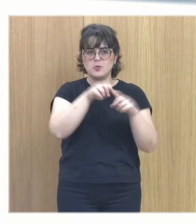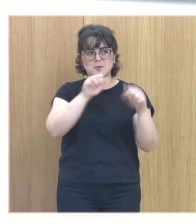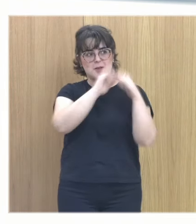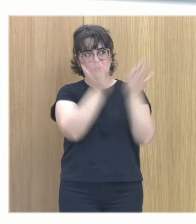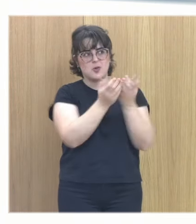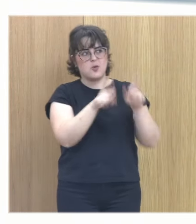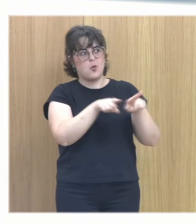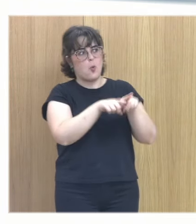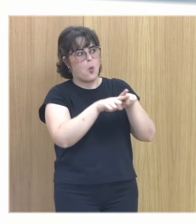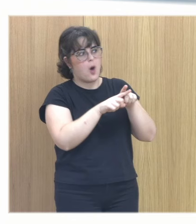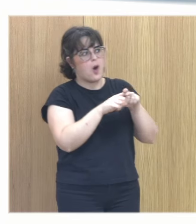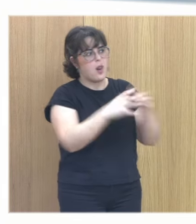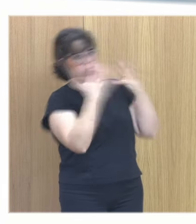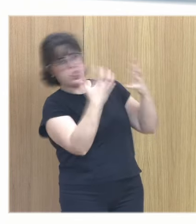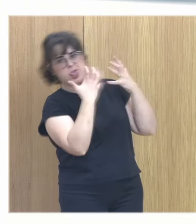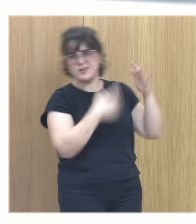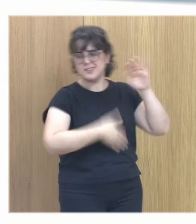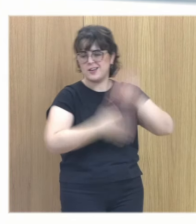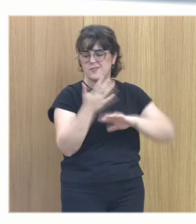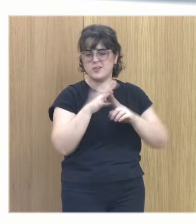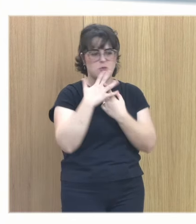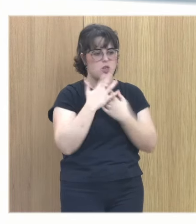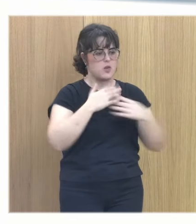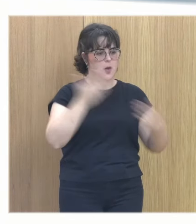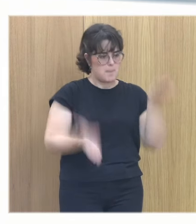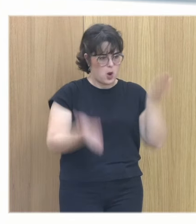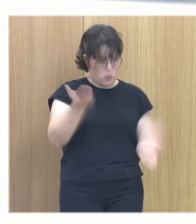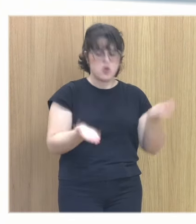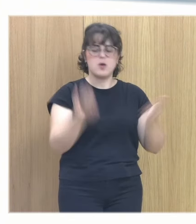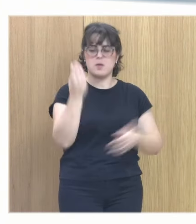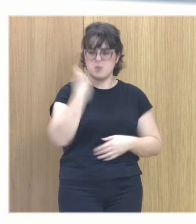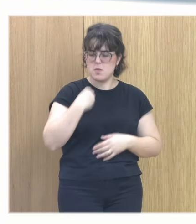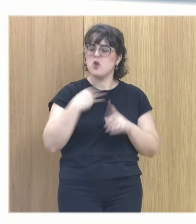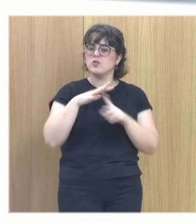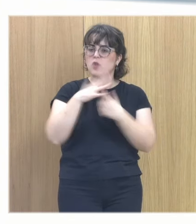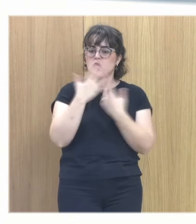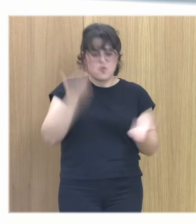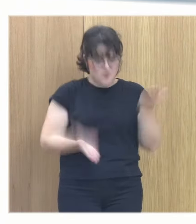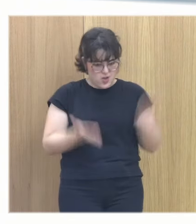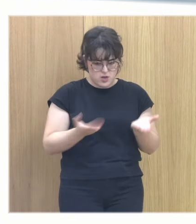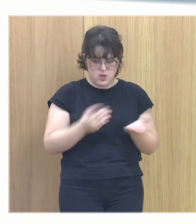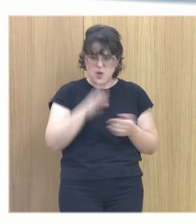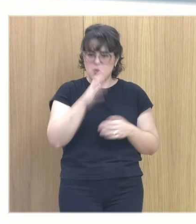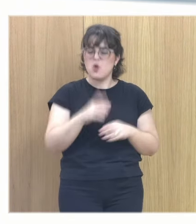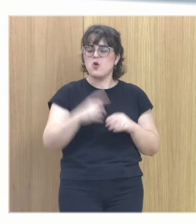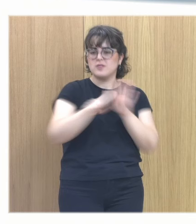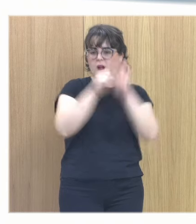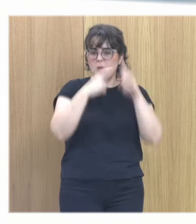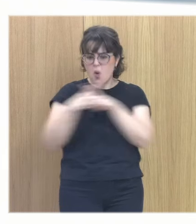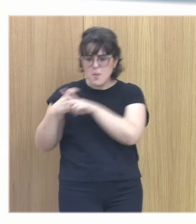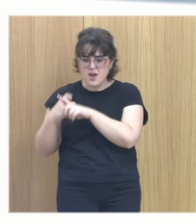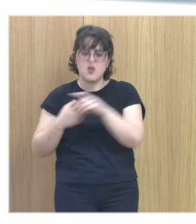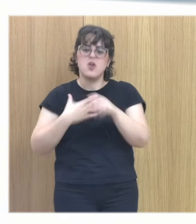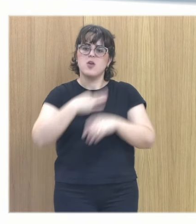como un lugar amenazante son los contextos de evaluación un contexto de evaluación para un niño con historia de trauma complejo se convierte en